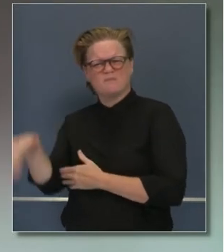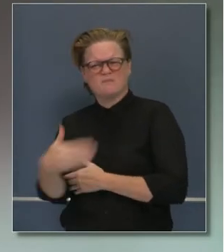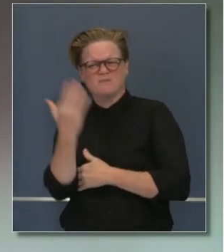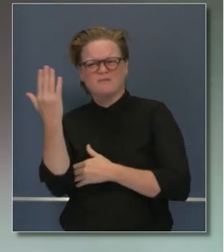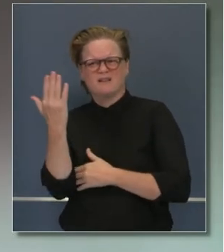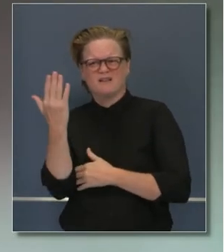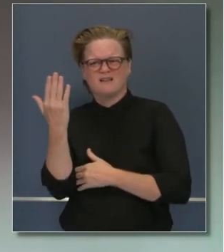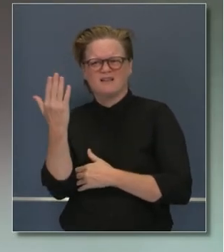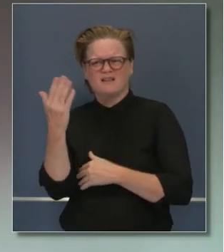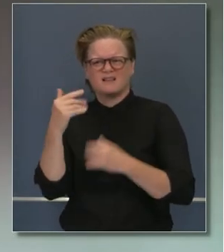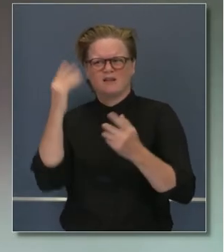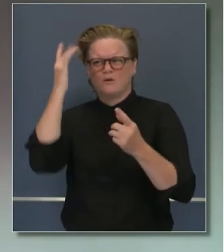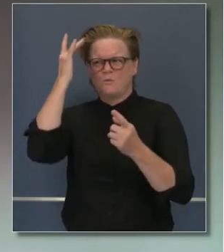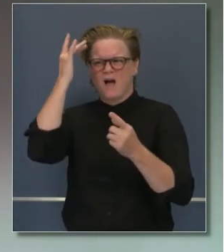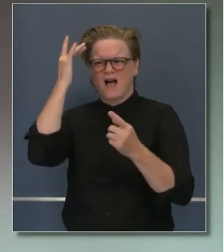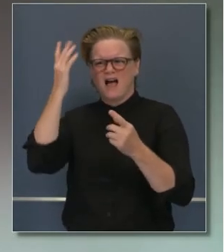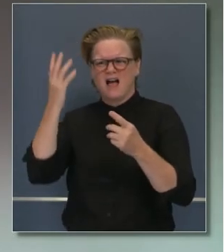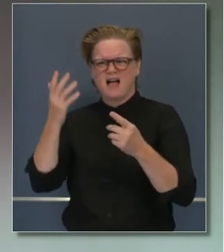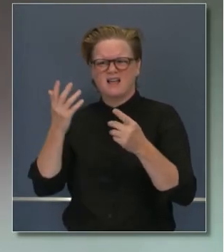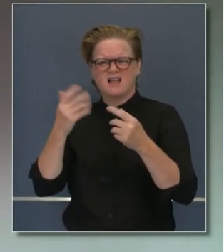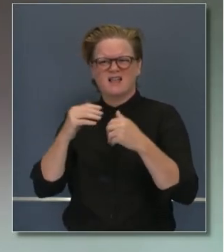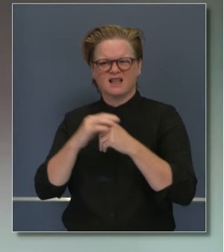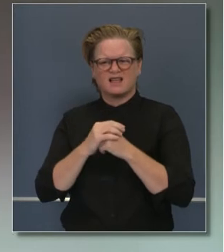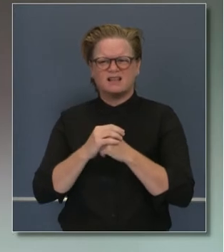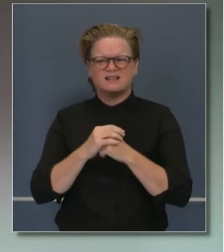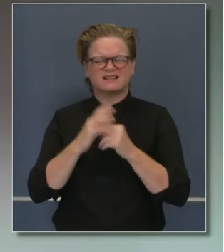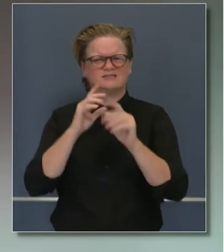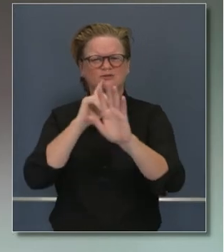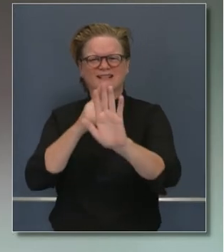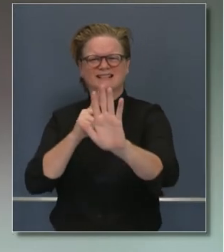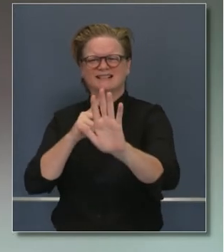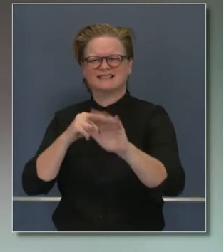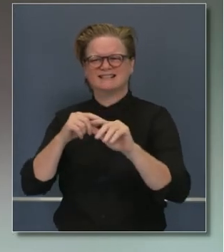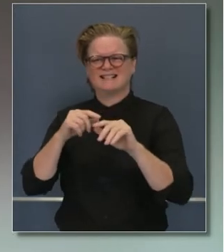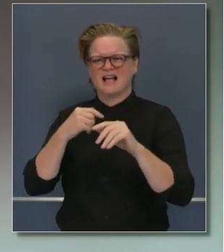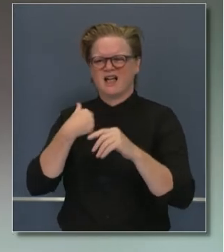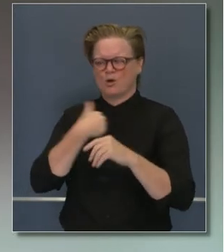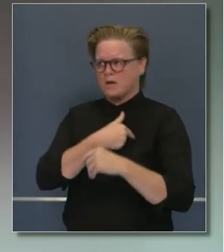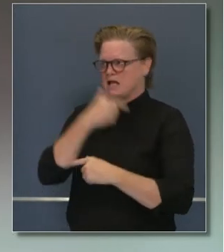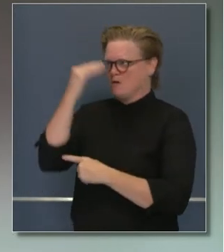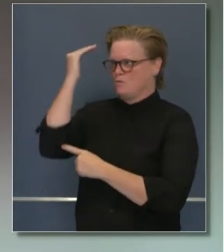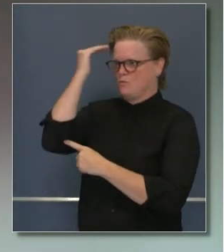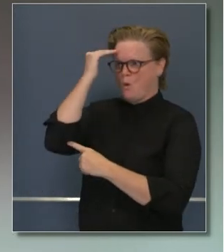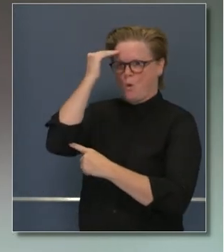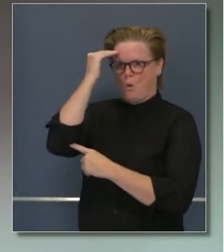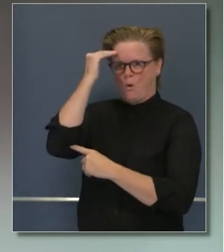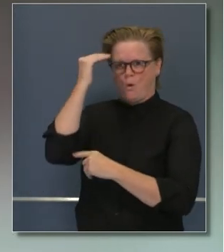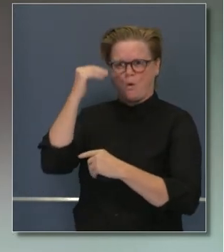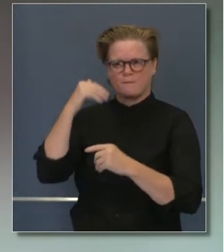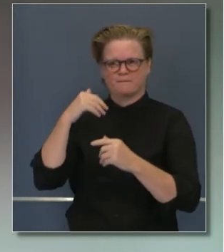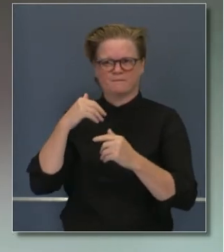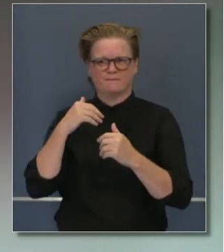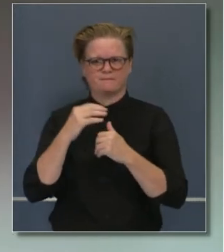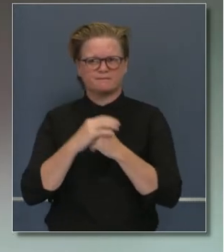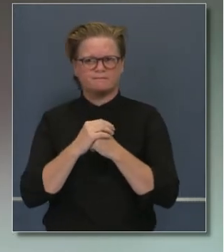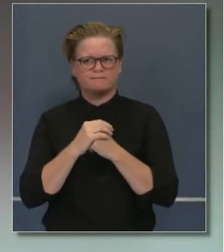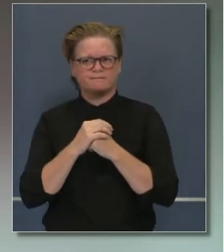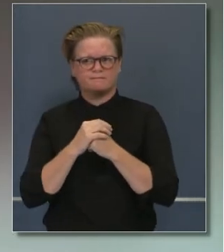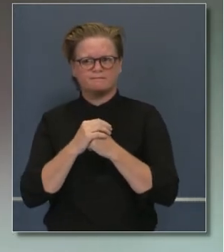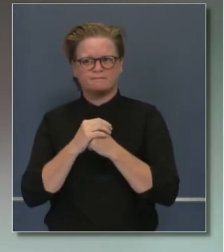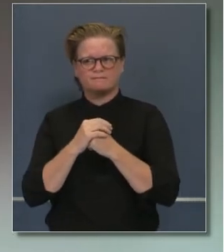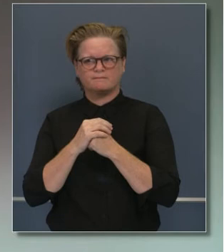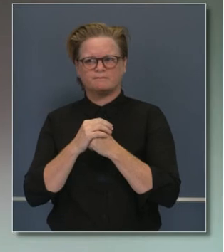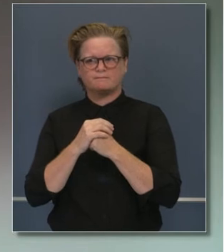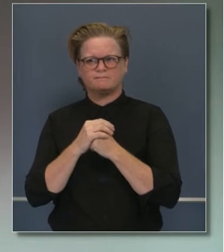que hacen a las 10 de la mañana, que COVID vaya a ser distinto. Pero lo que sí sabemos y lo que mencionó usted es que a menudo